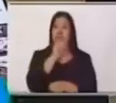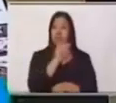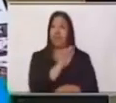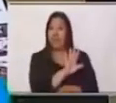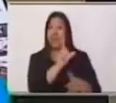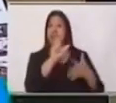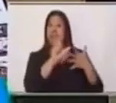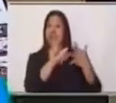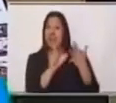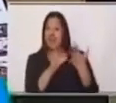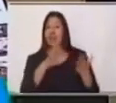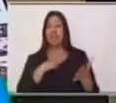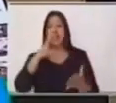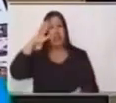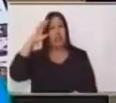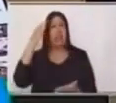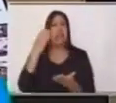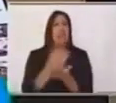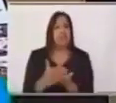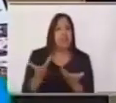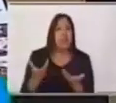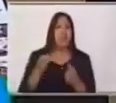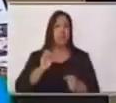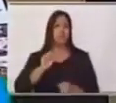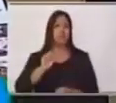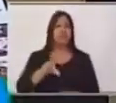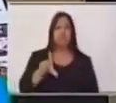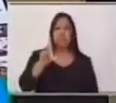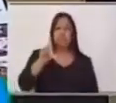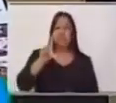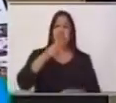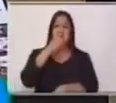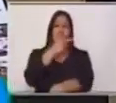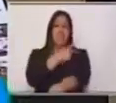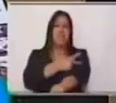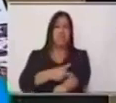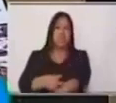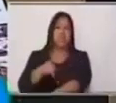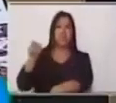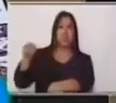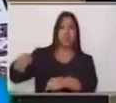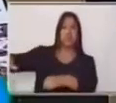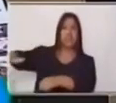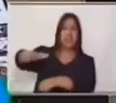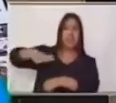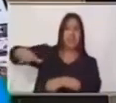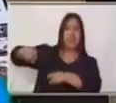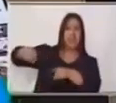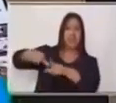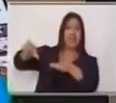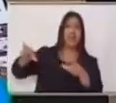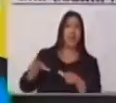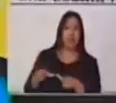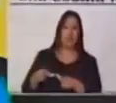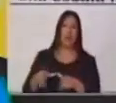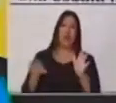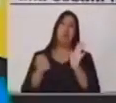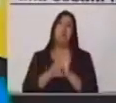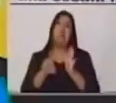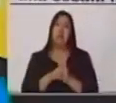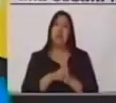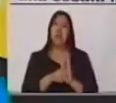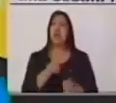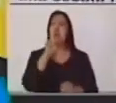creencias, tradiciones e historias de la región. Por ejemplo, la leyenda de Juan Nojo, que es contada en